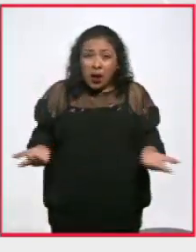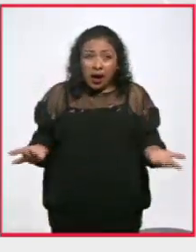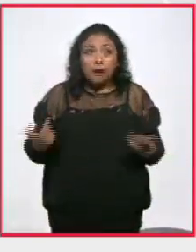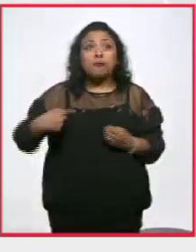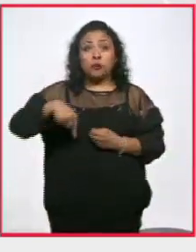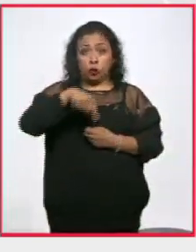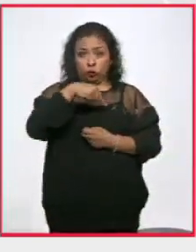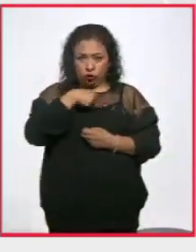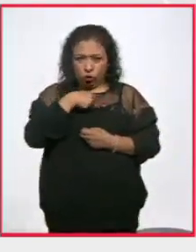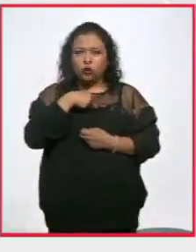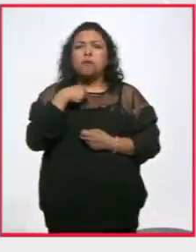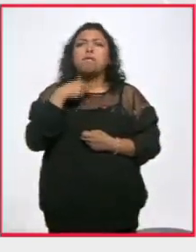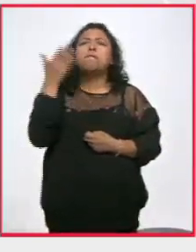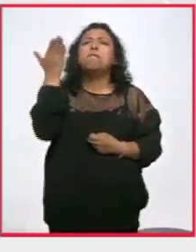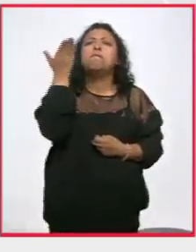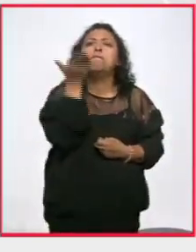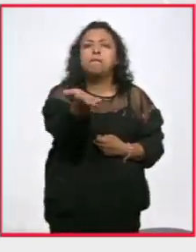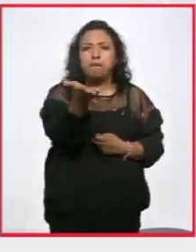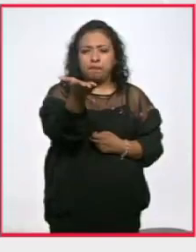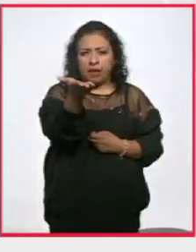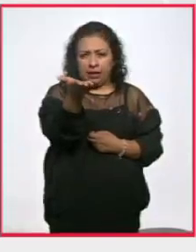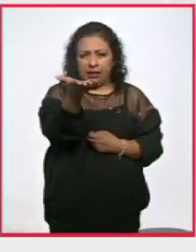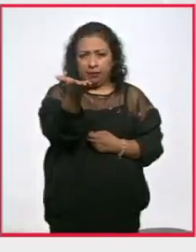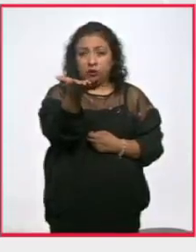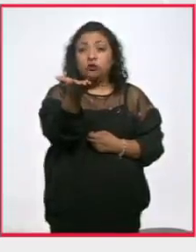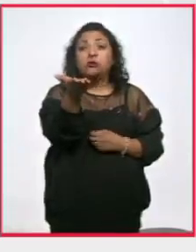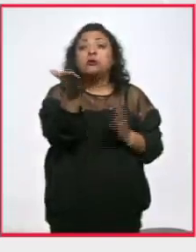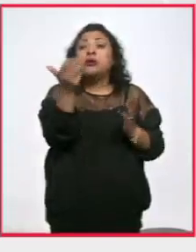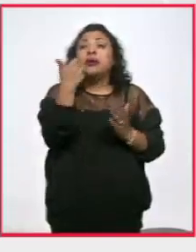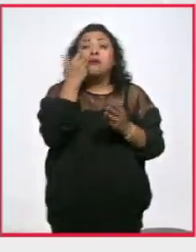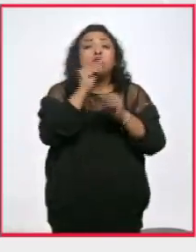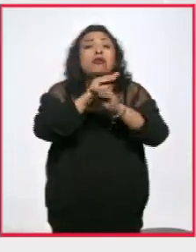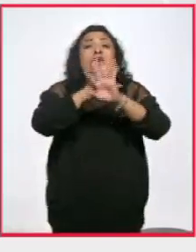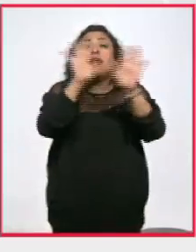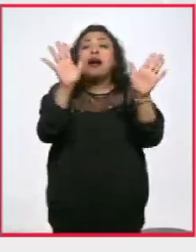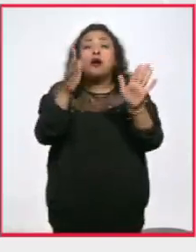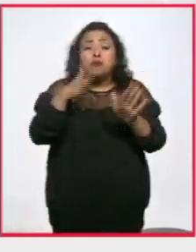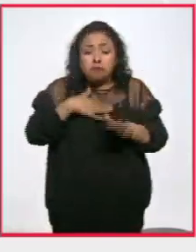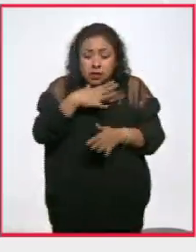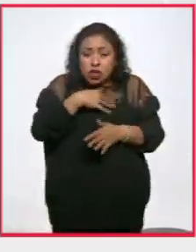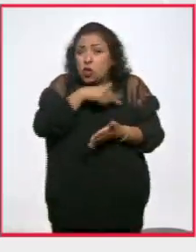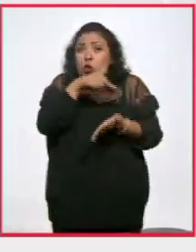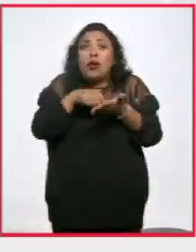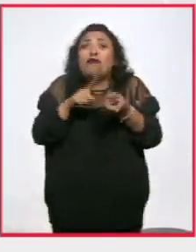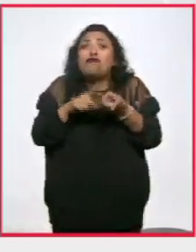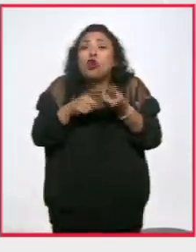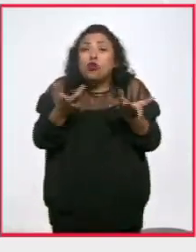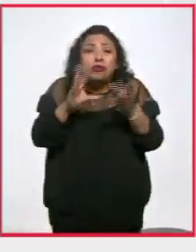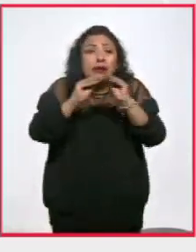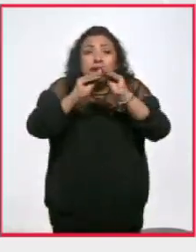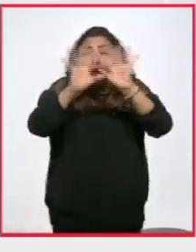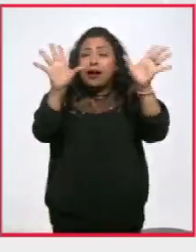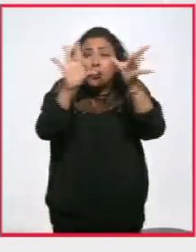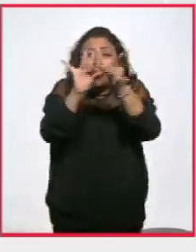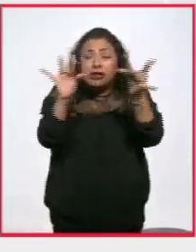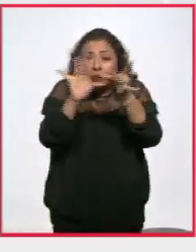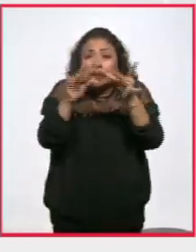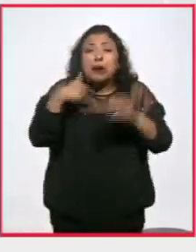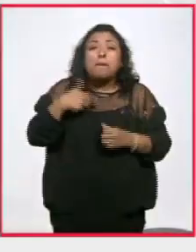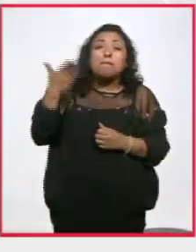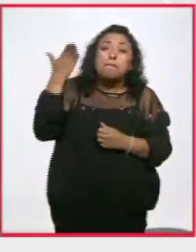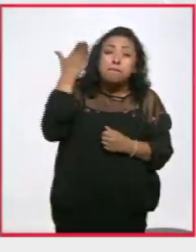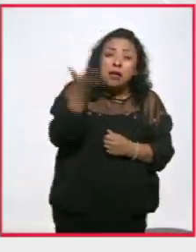Nosotros lo que pedimos es que se aclare dónde están nuestros hijos. Y lo que estamos